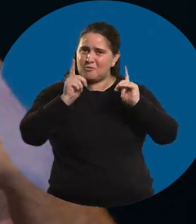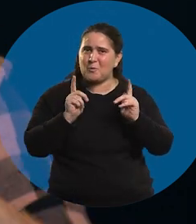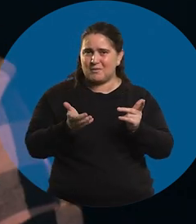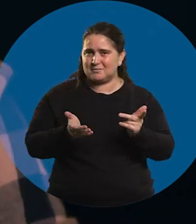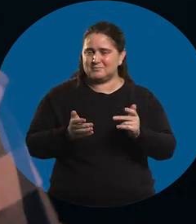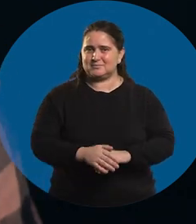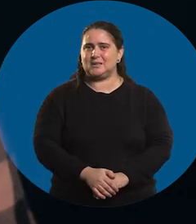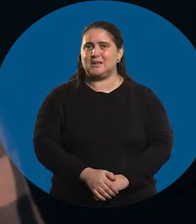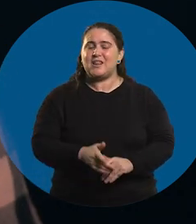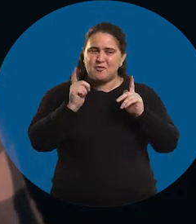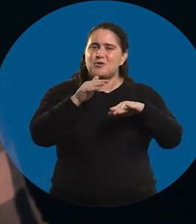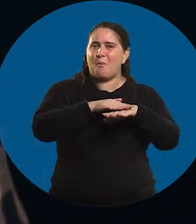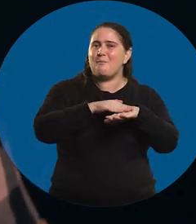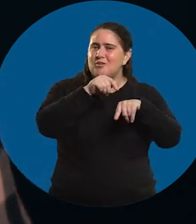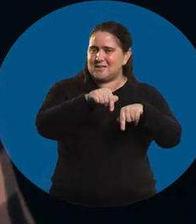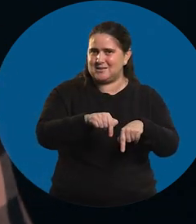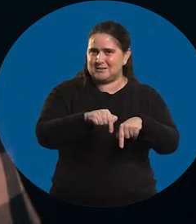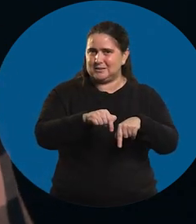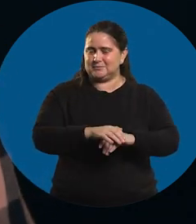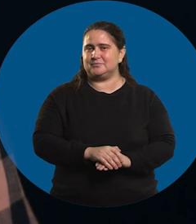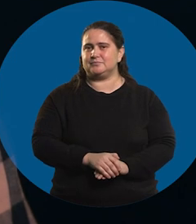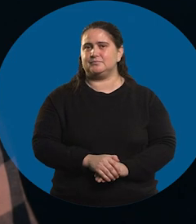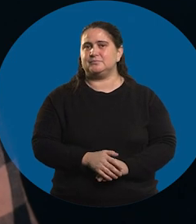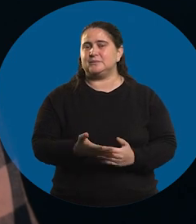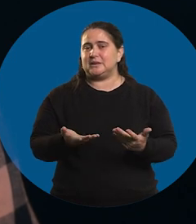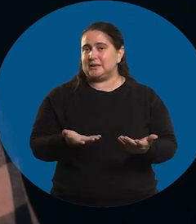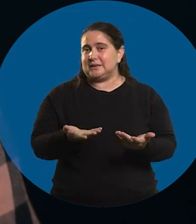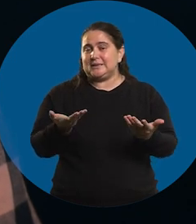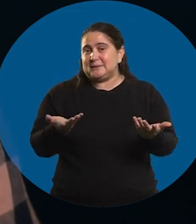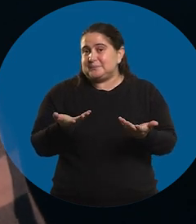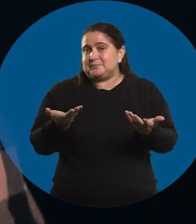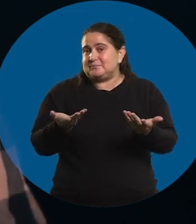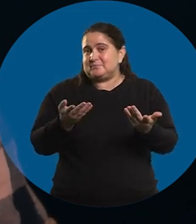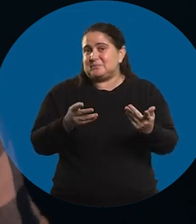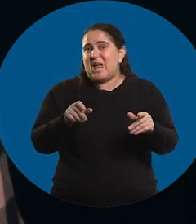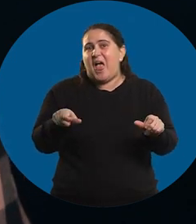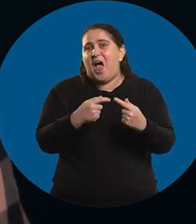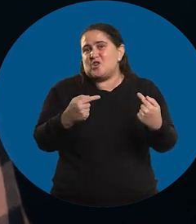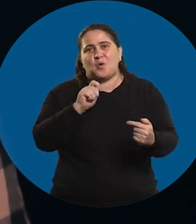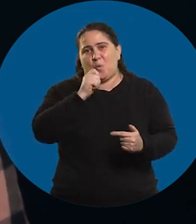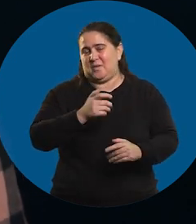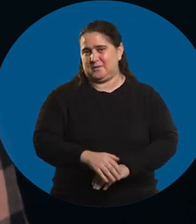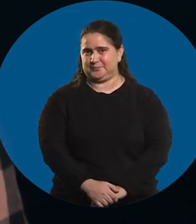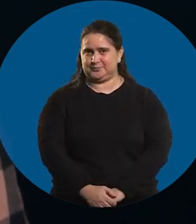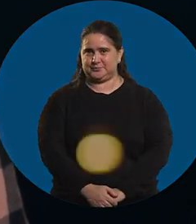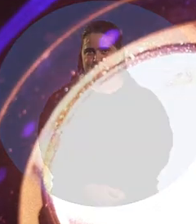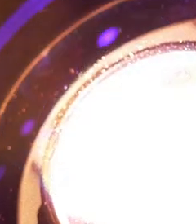que disfruten de estar en ese momento y que hagan lo que les guste.